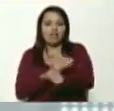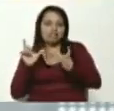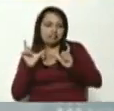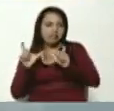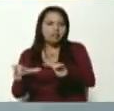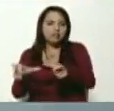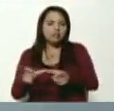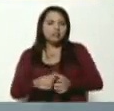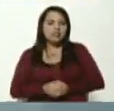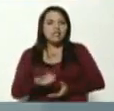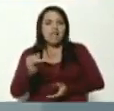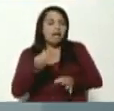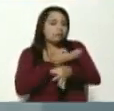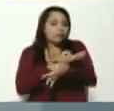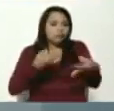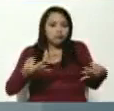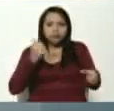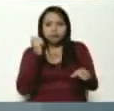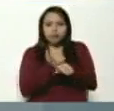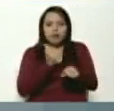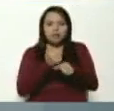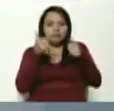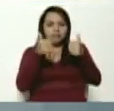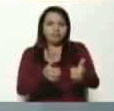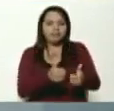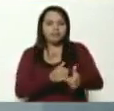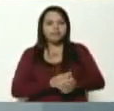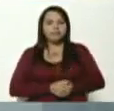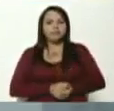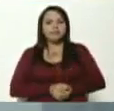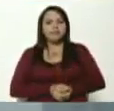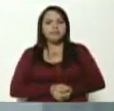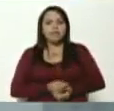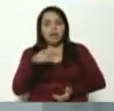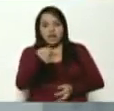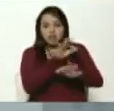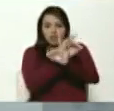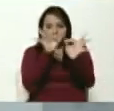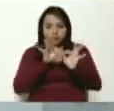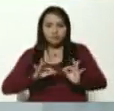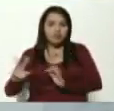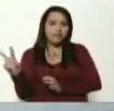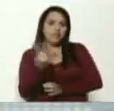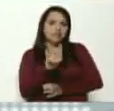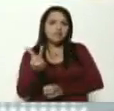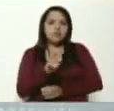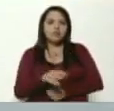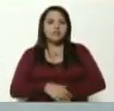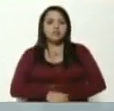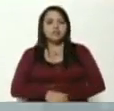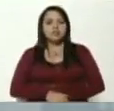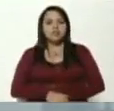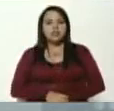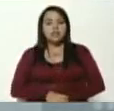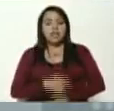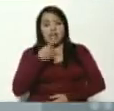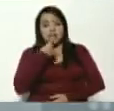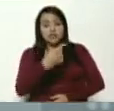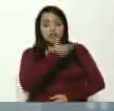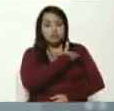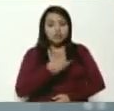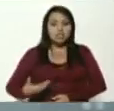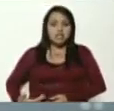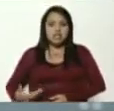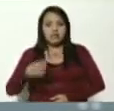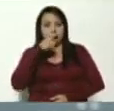tenido un éxito total en esta modalidad venezolana que implementó el presidente de la República con